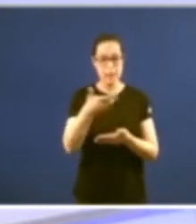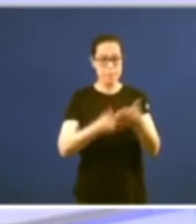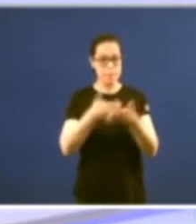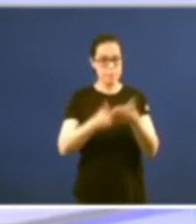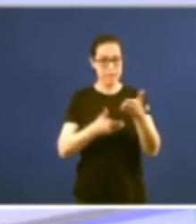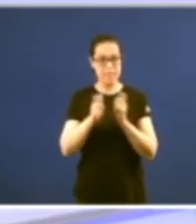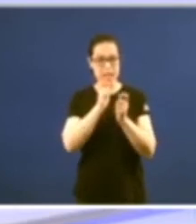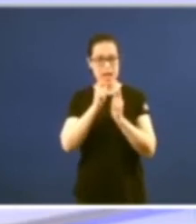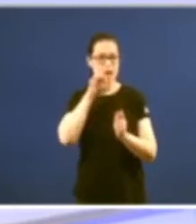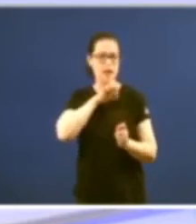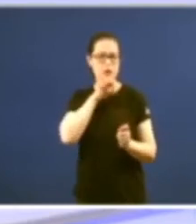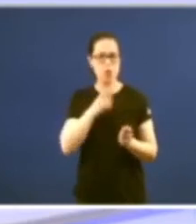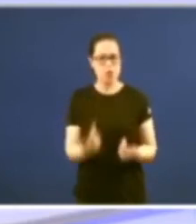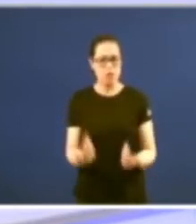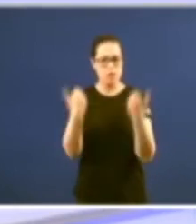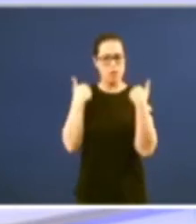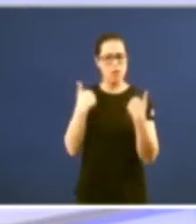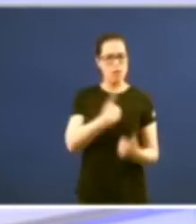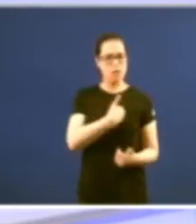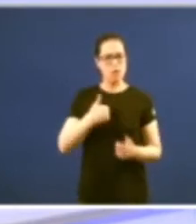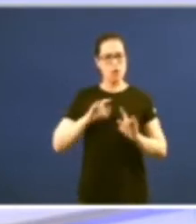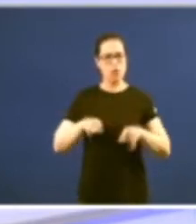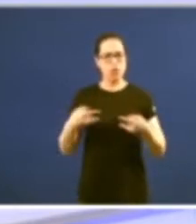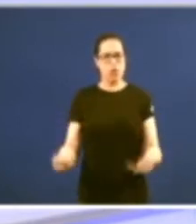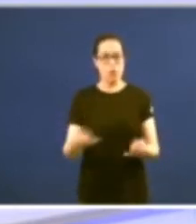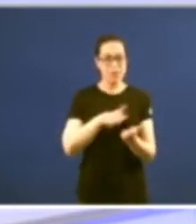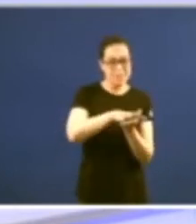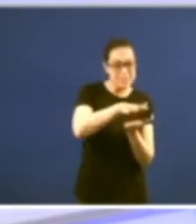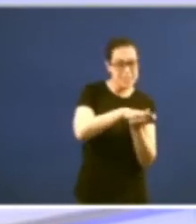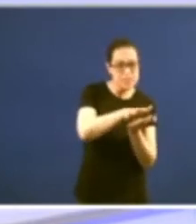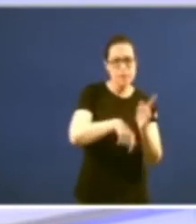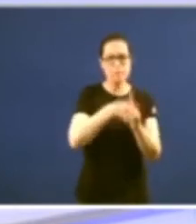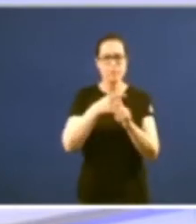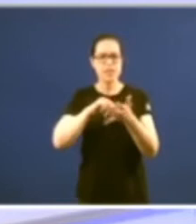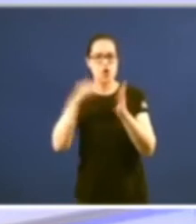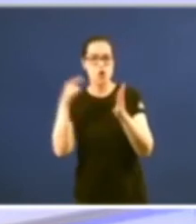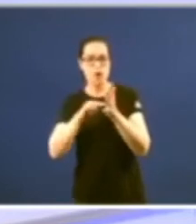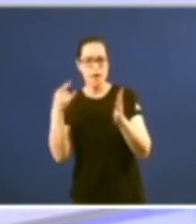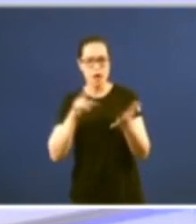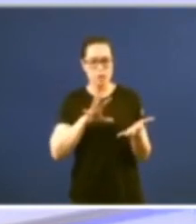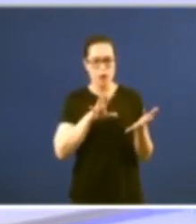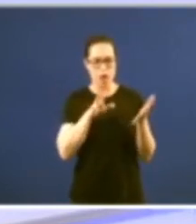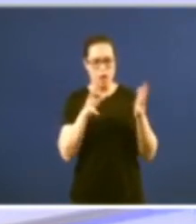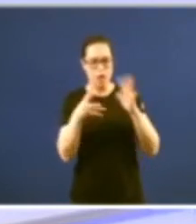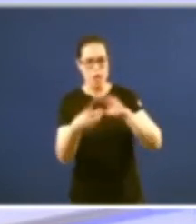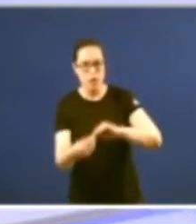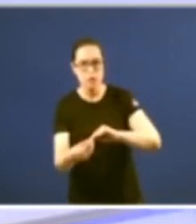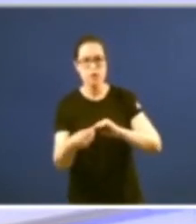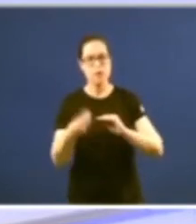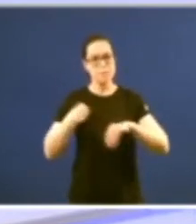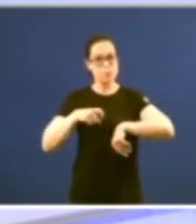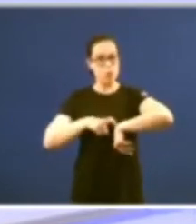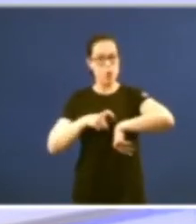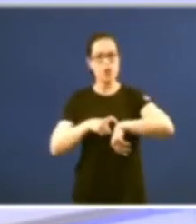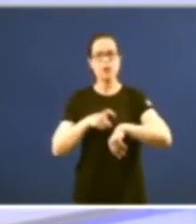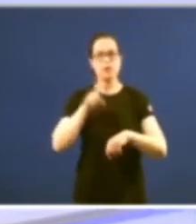responsabilidade de adecuar os seus sistemas de producción as novas tecnologías de offset e o propio tempo afrontar